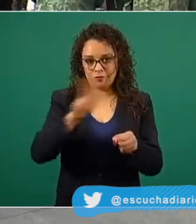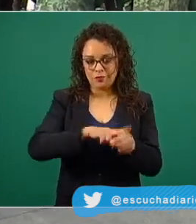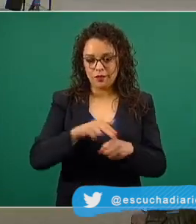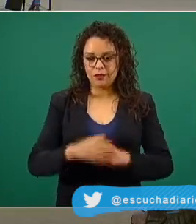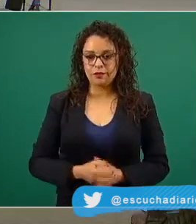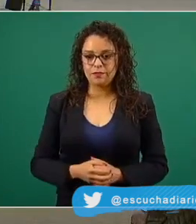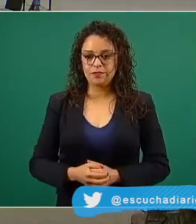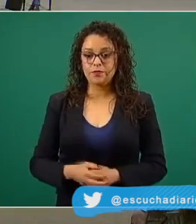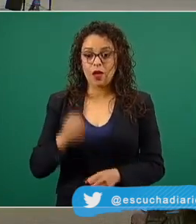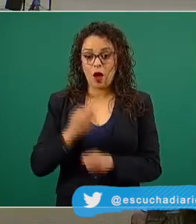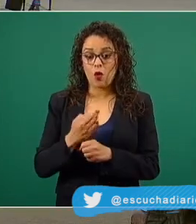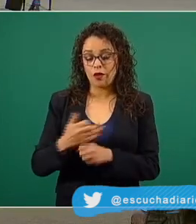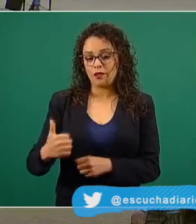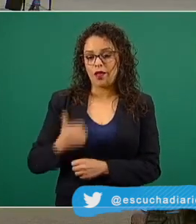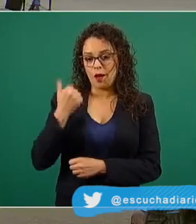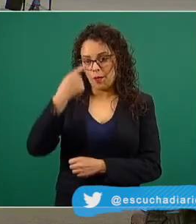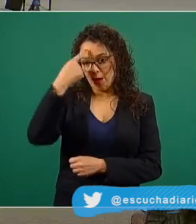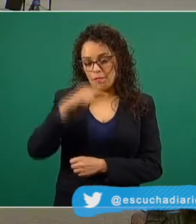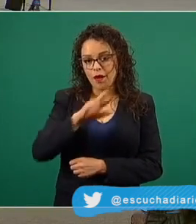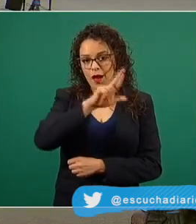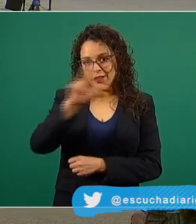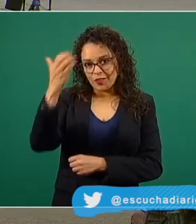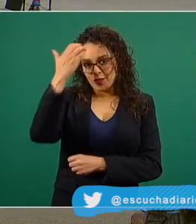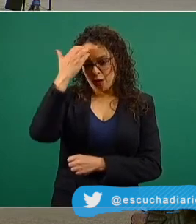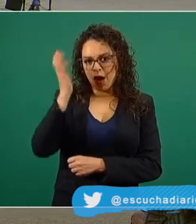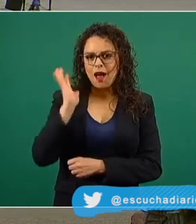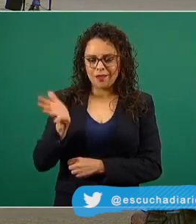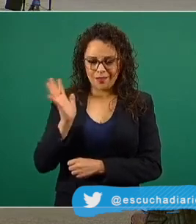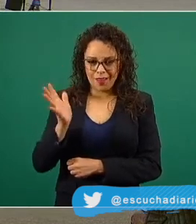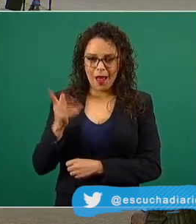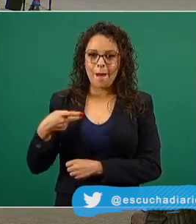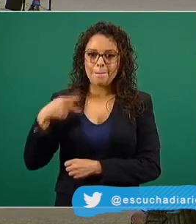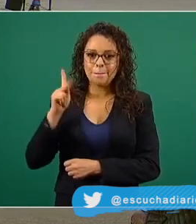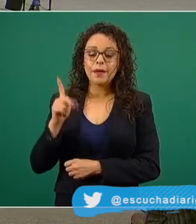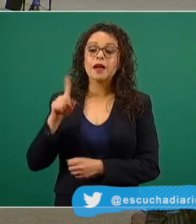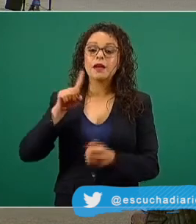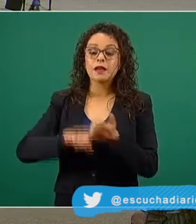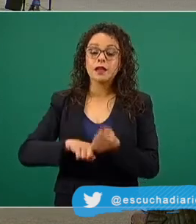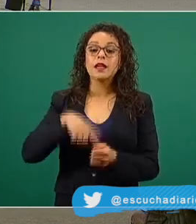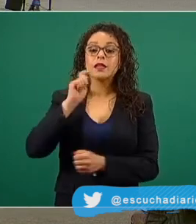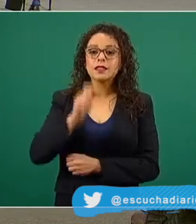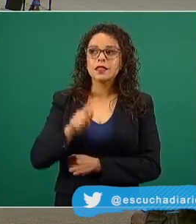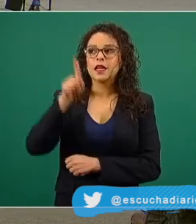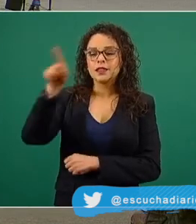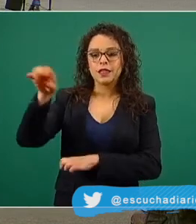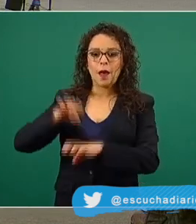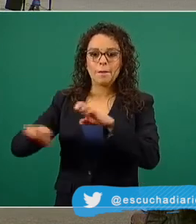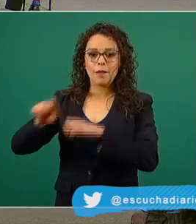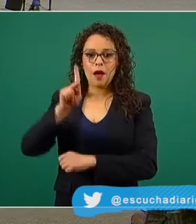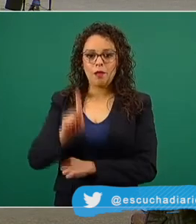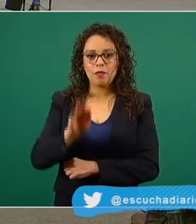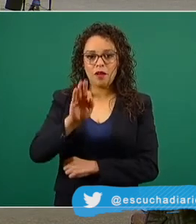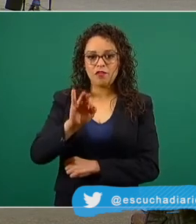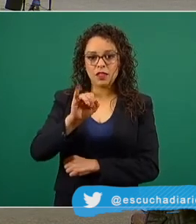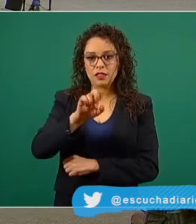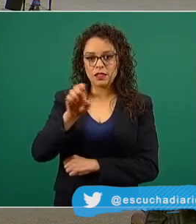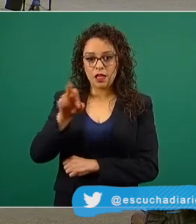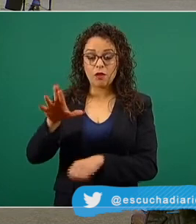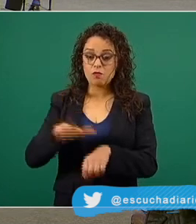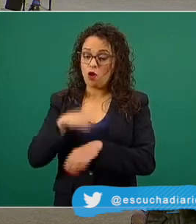ya lo hicimos, a Pfizer, que está cumpliendo